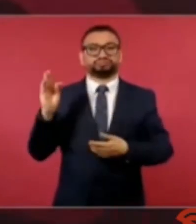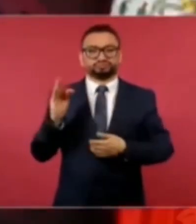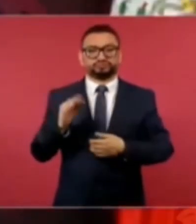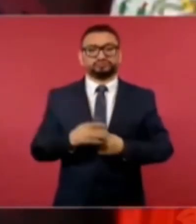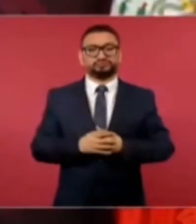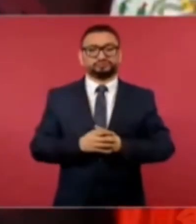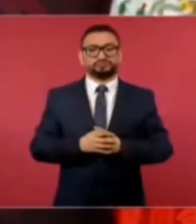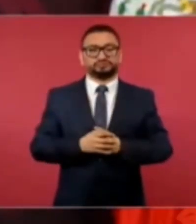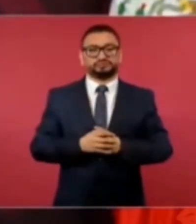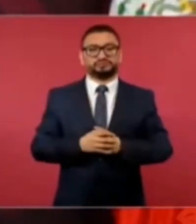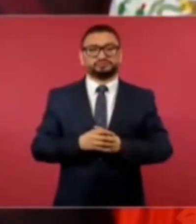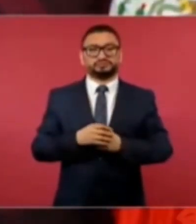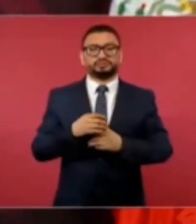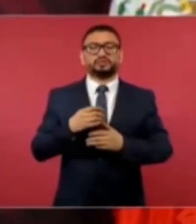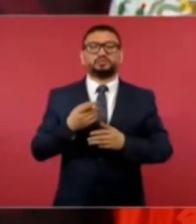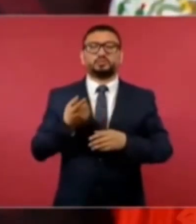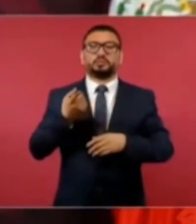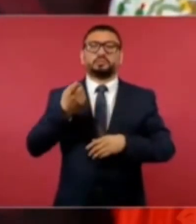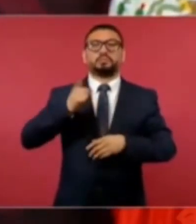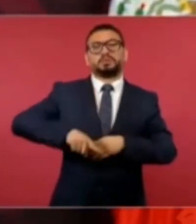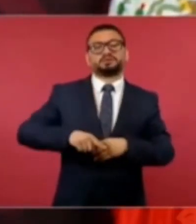poner nuestras condiciones